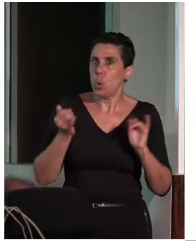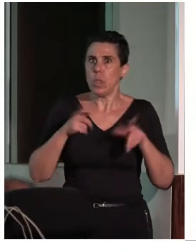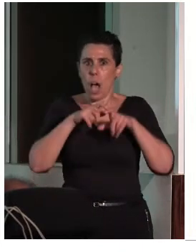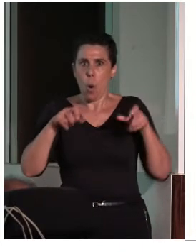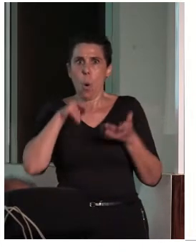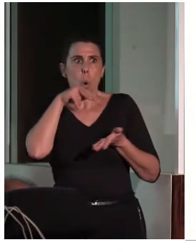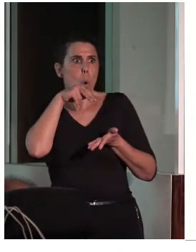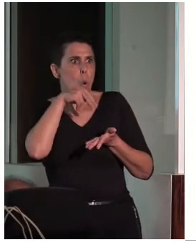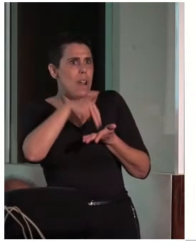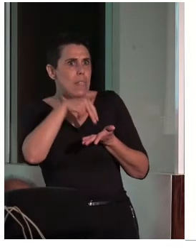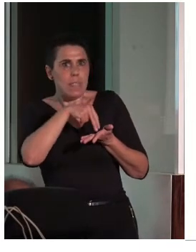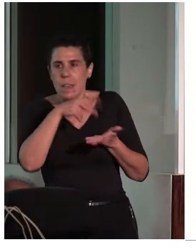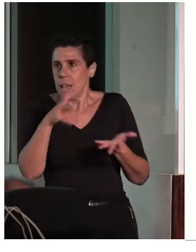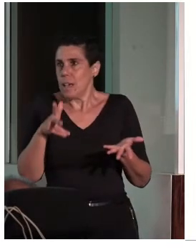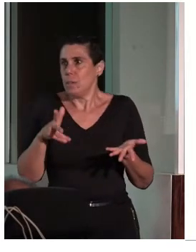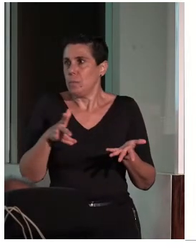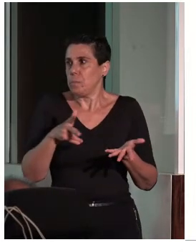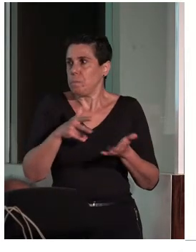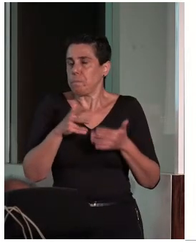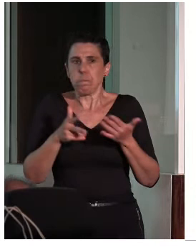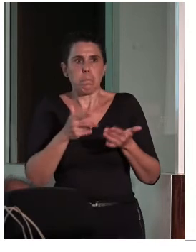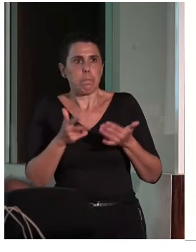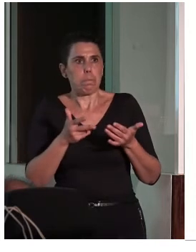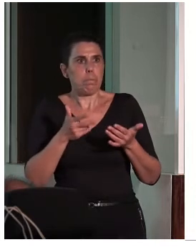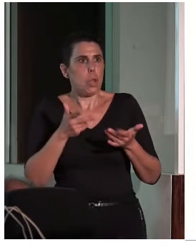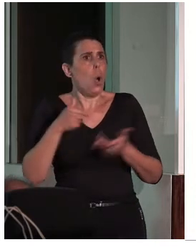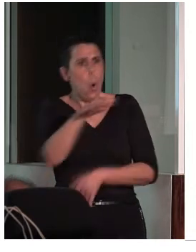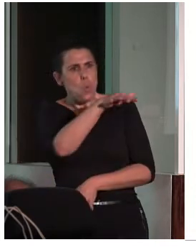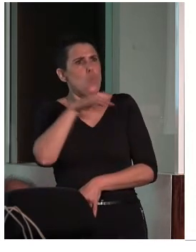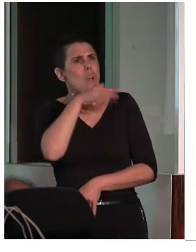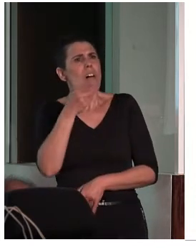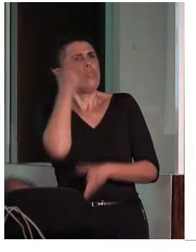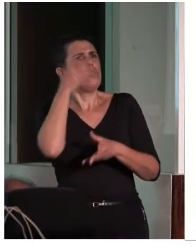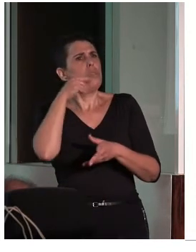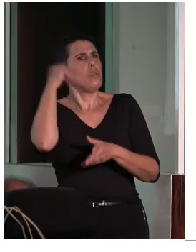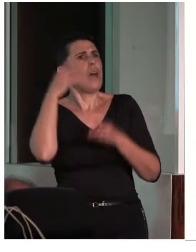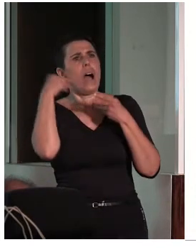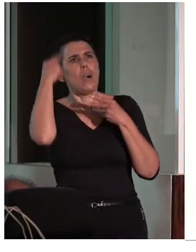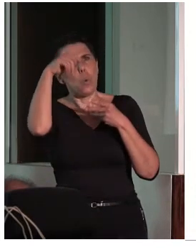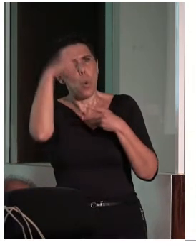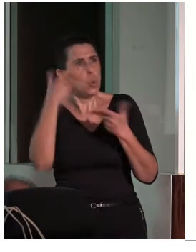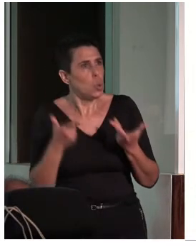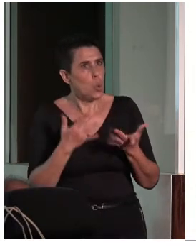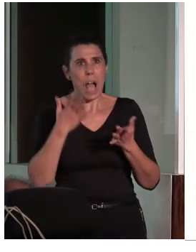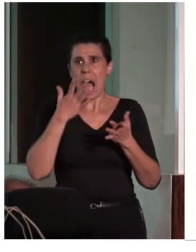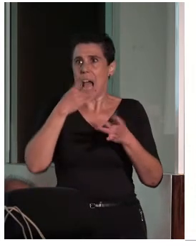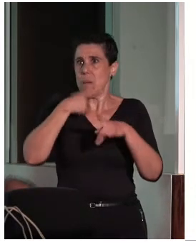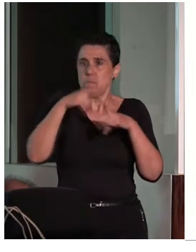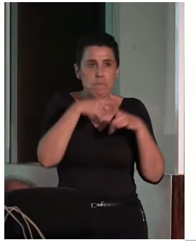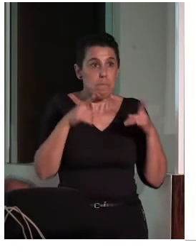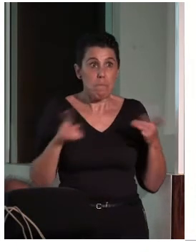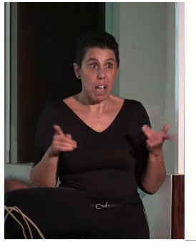cultural, inmaterial, etcétera, etcétera, si no tiene